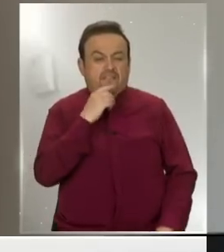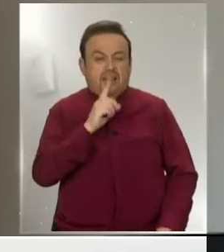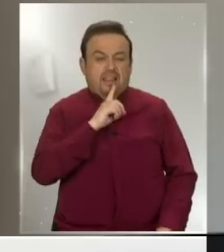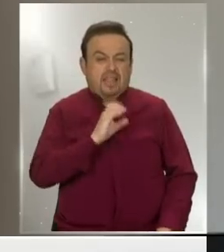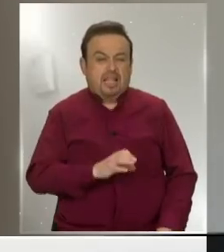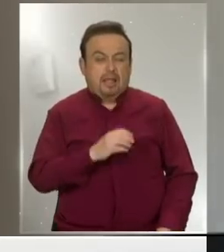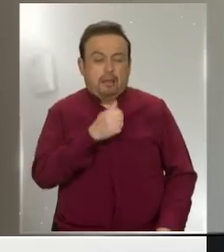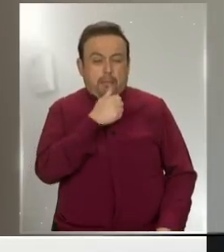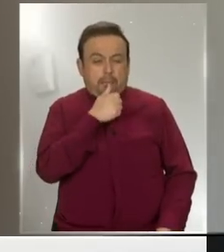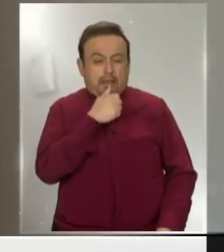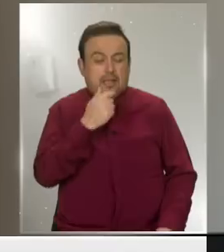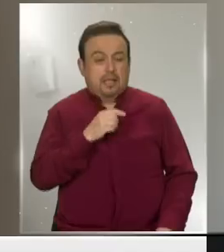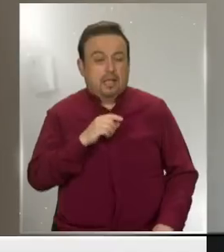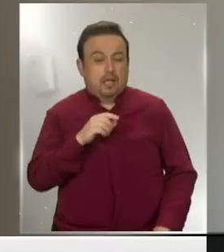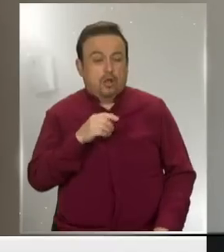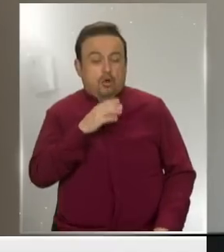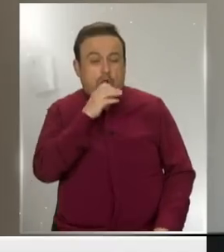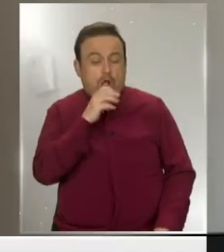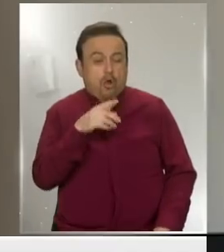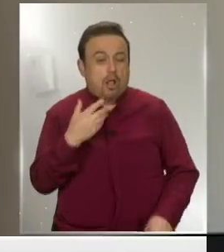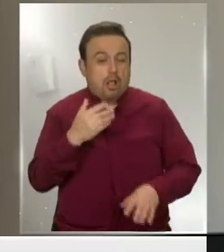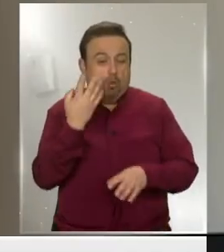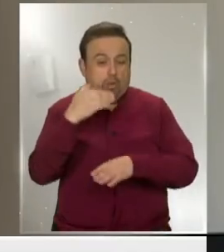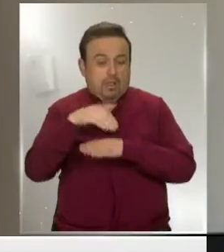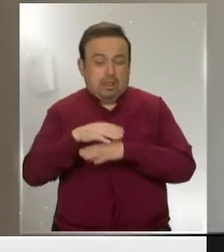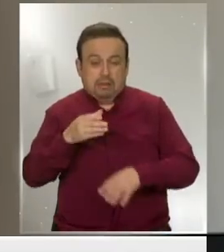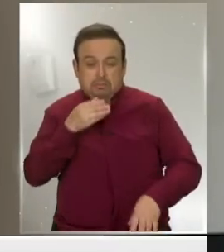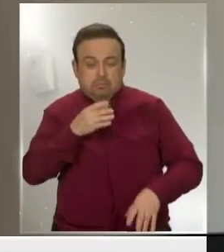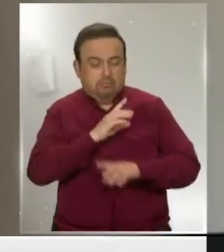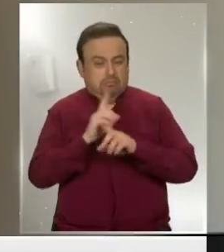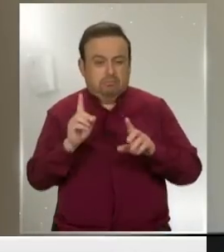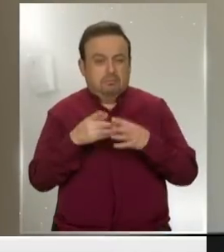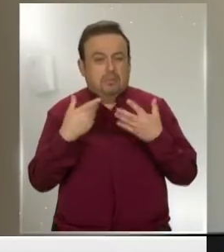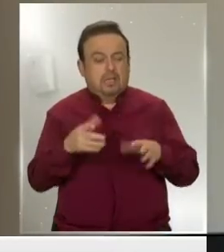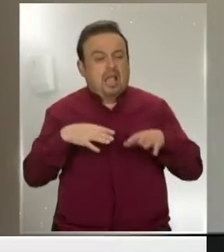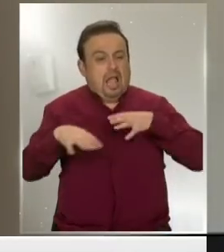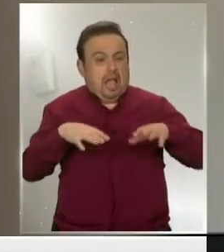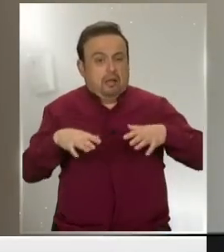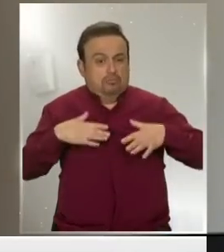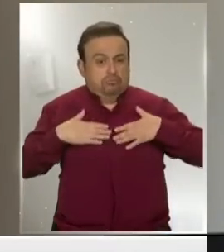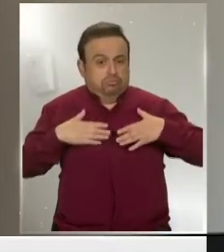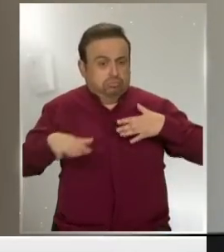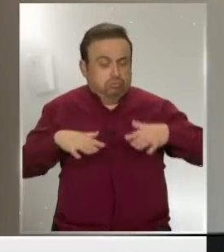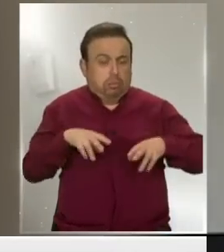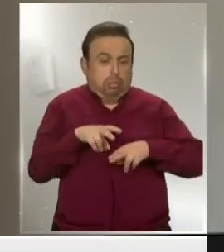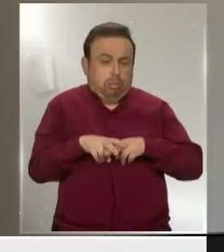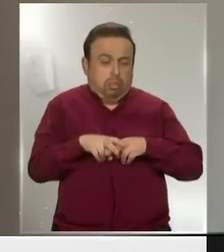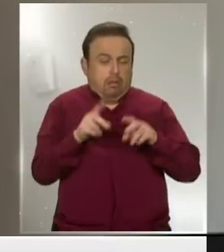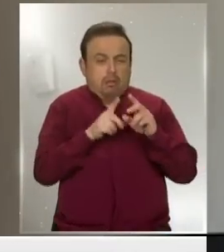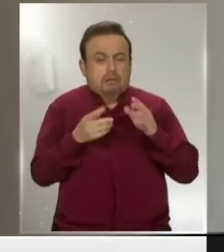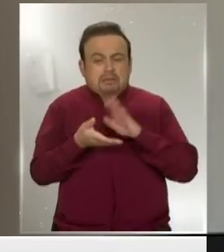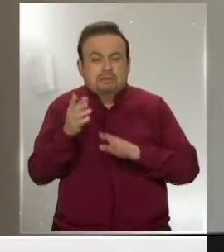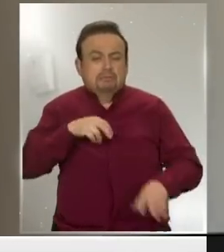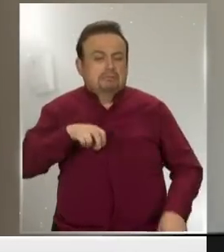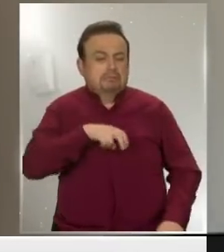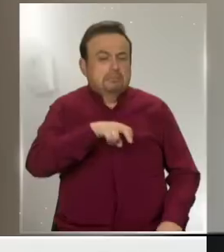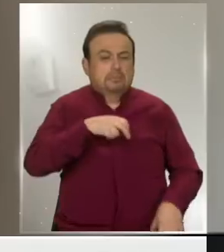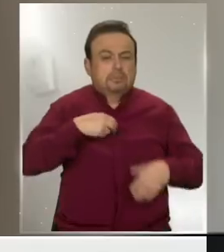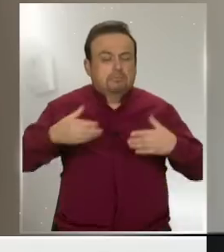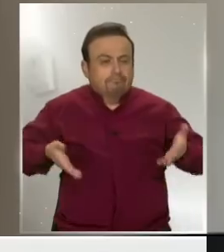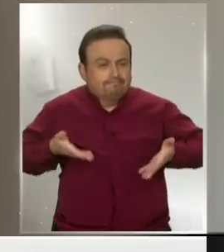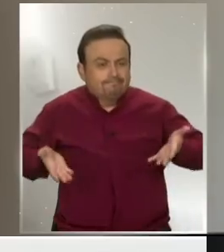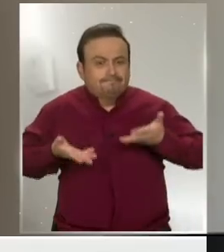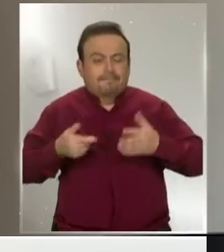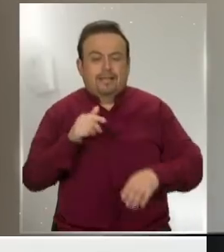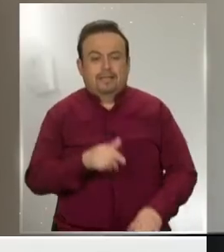té, mate, cola en la tarde, ojalá no más allá después de las 4 de la tarde. Hacer actividad física, no estar sedentario, aunque sabe salir a caminar, pero movernos de alguna